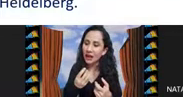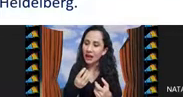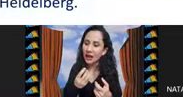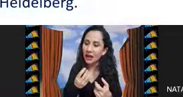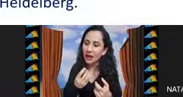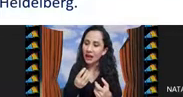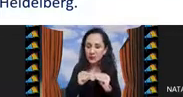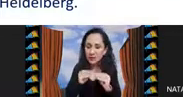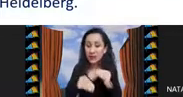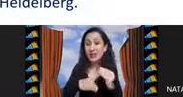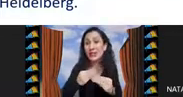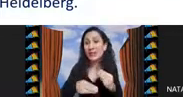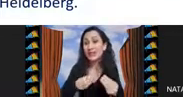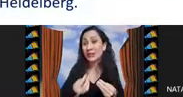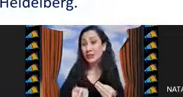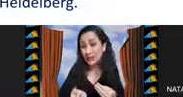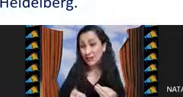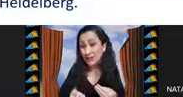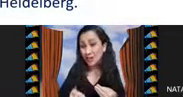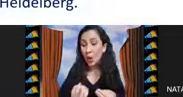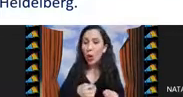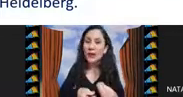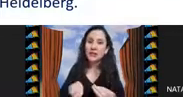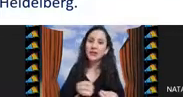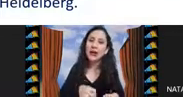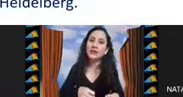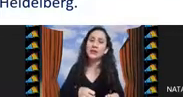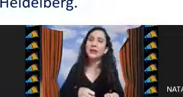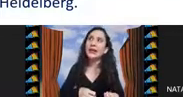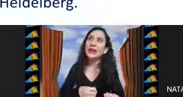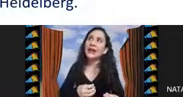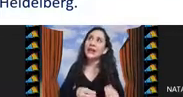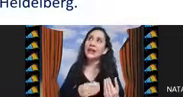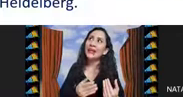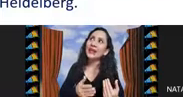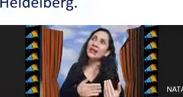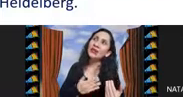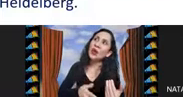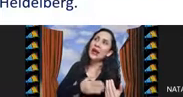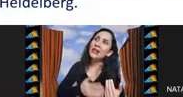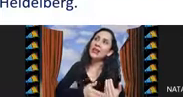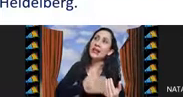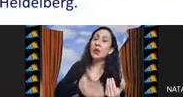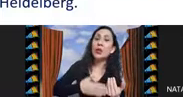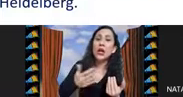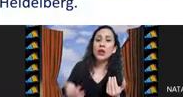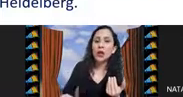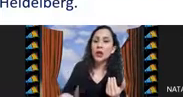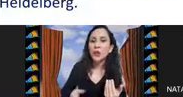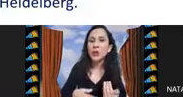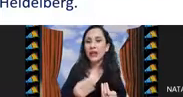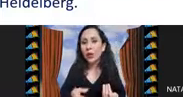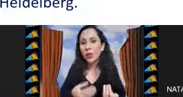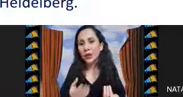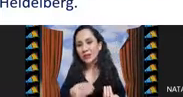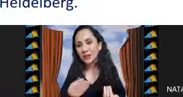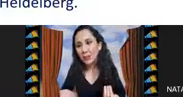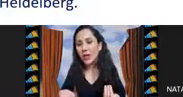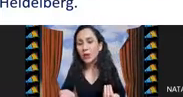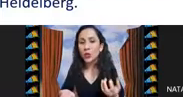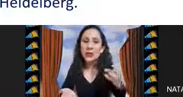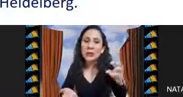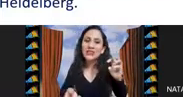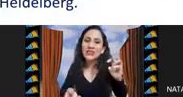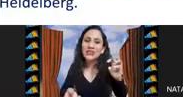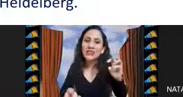condiciones una instancia va a ser más difícil o más fácil y qué es lo que hace que un algoritmo tenga un buen